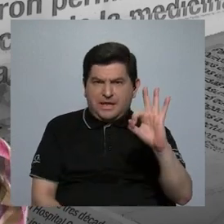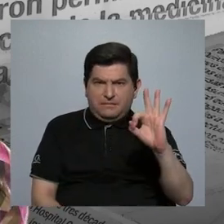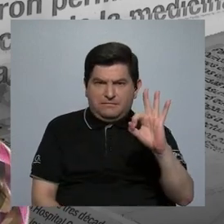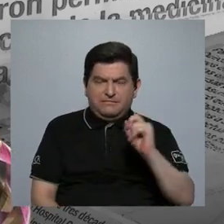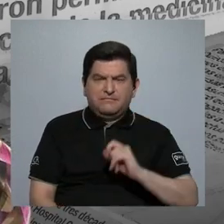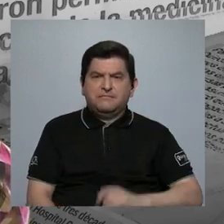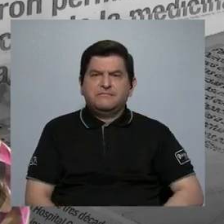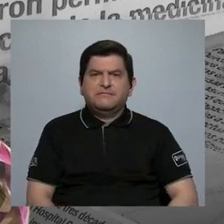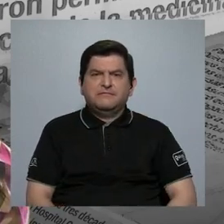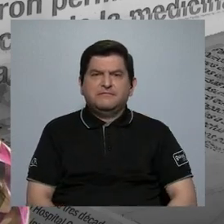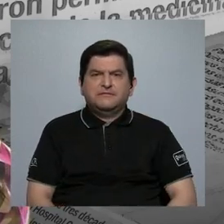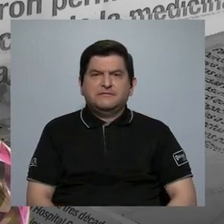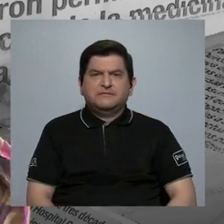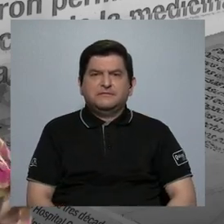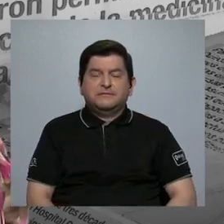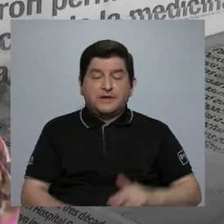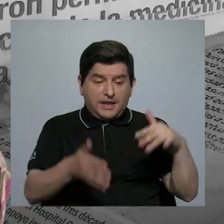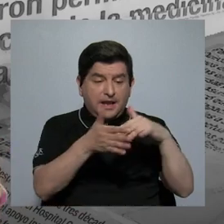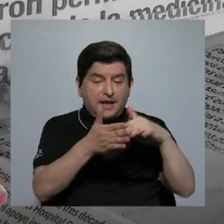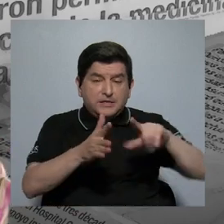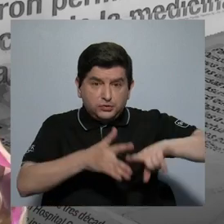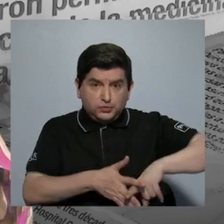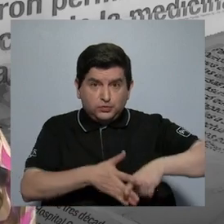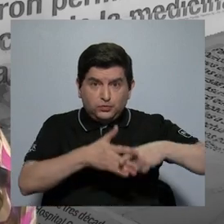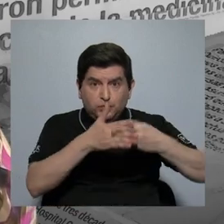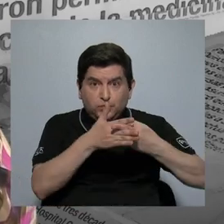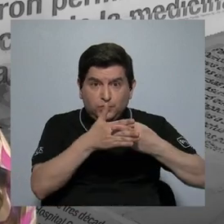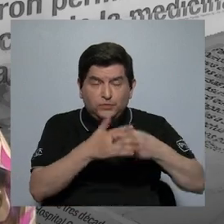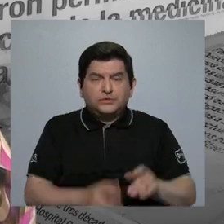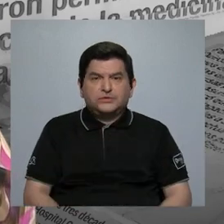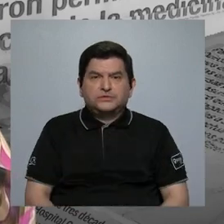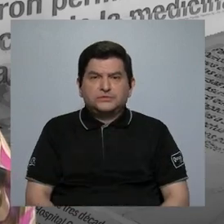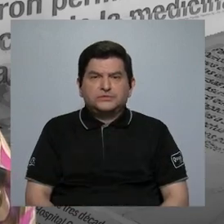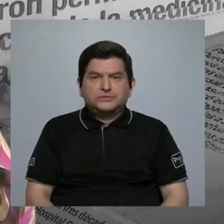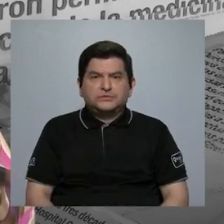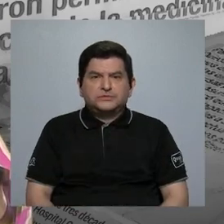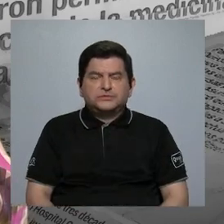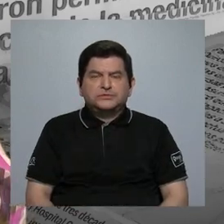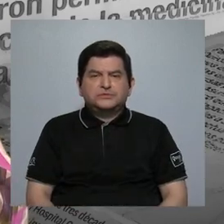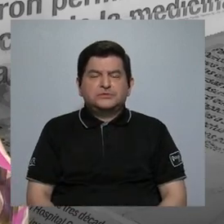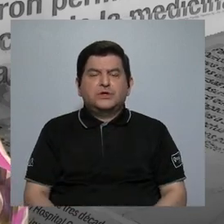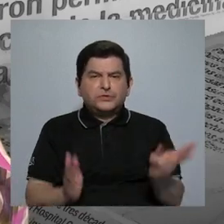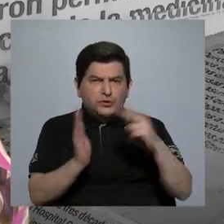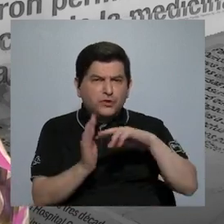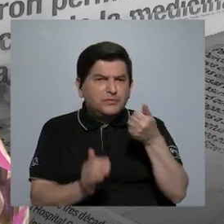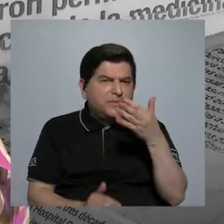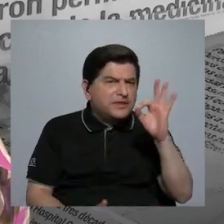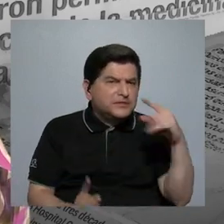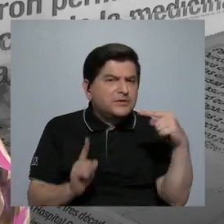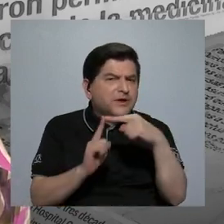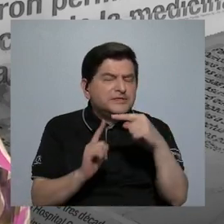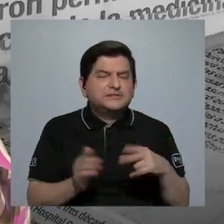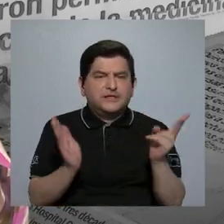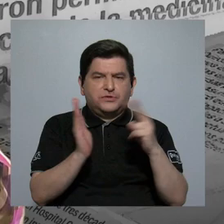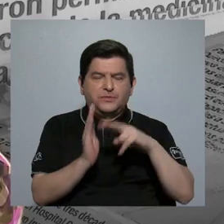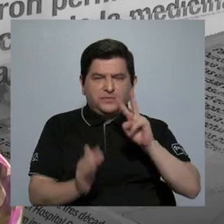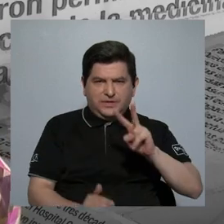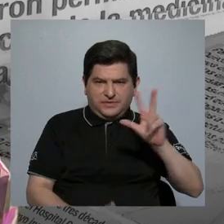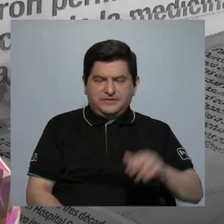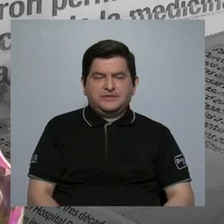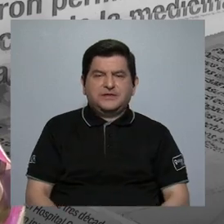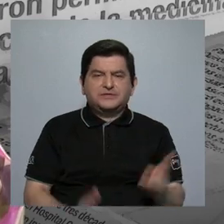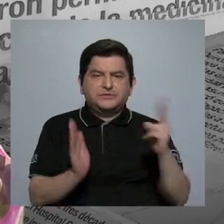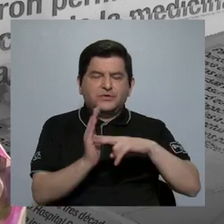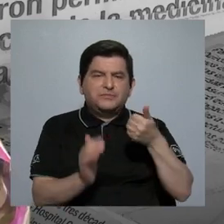que es el estudio que empezamos para este informe. 2019, 2020 y